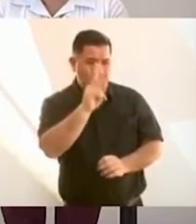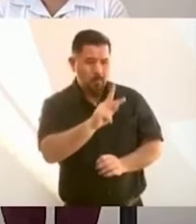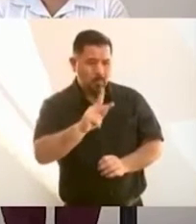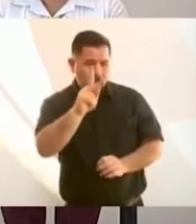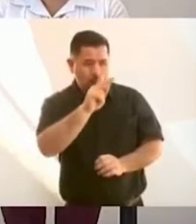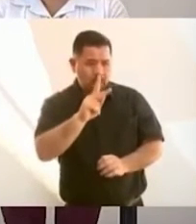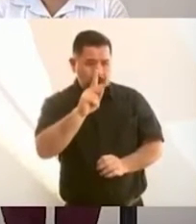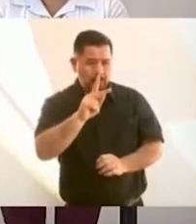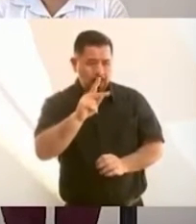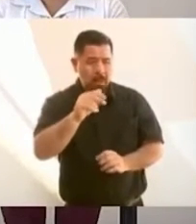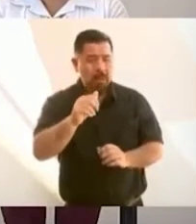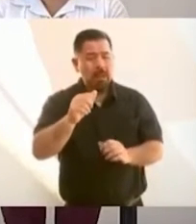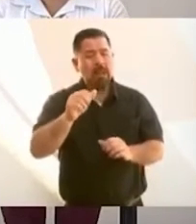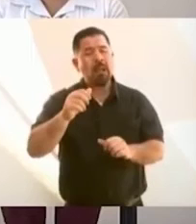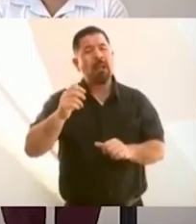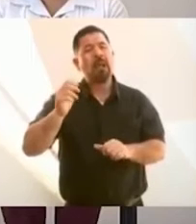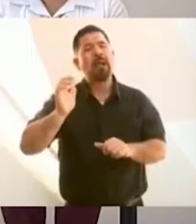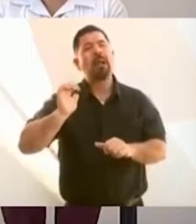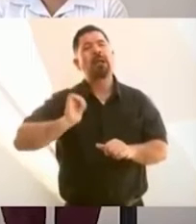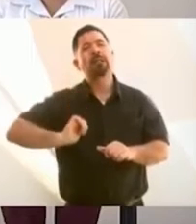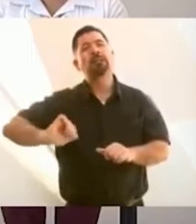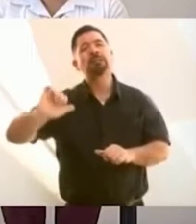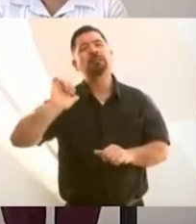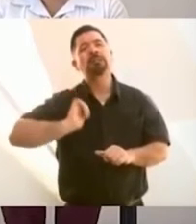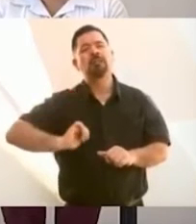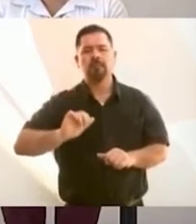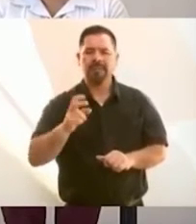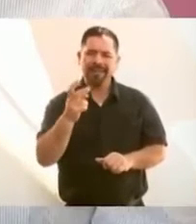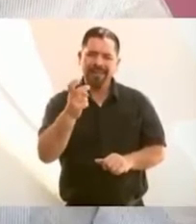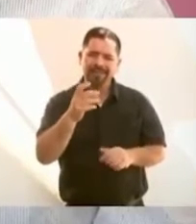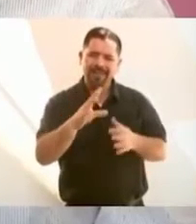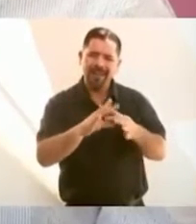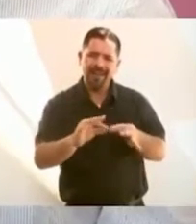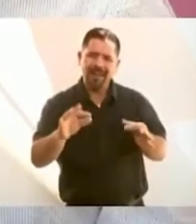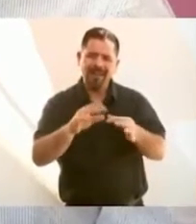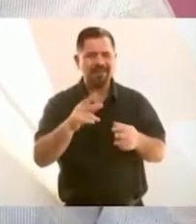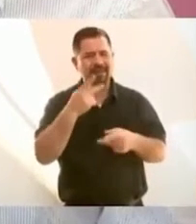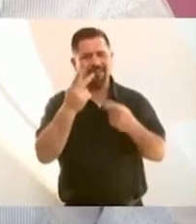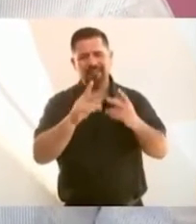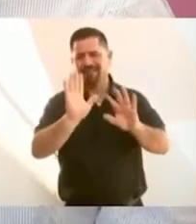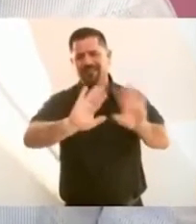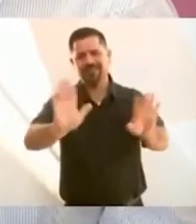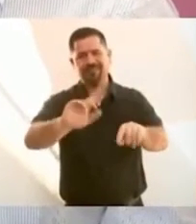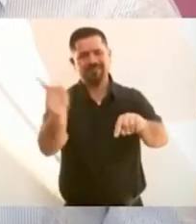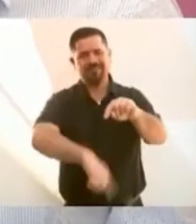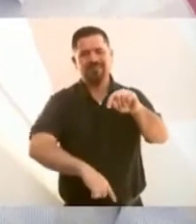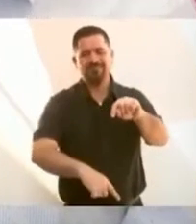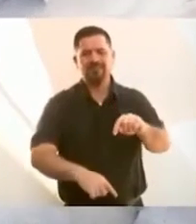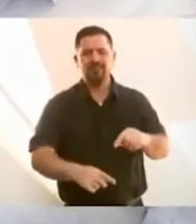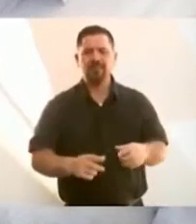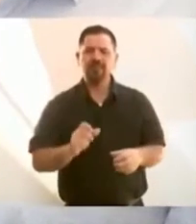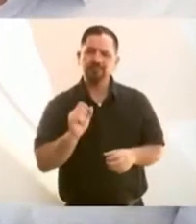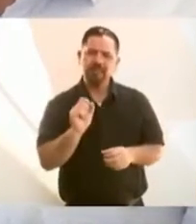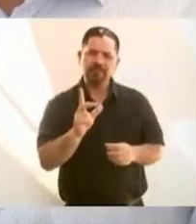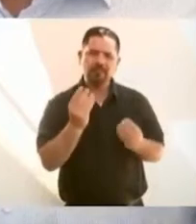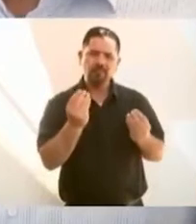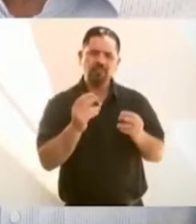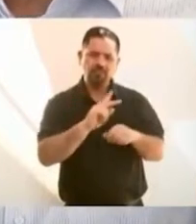narrativa tiene que cambiar. Hay países en donde todavía cuando se habla